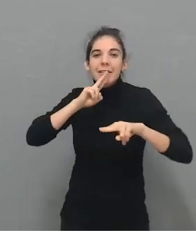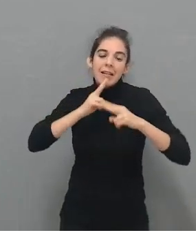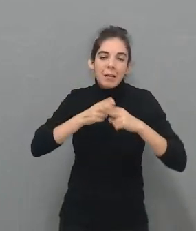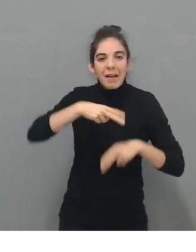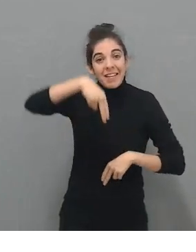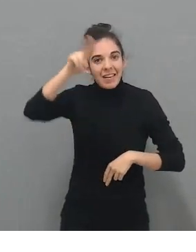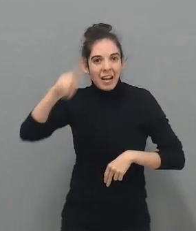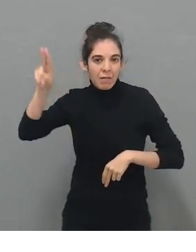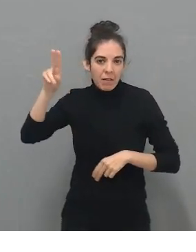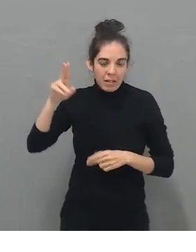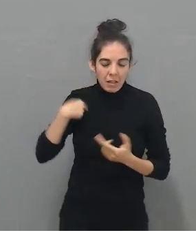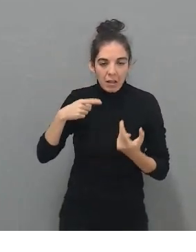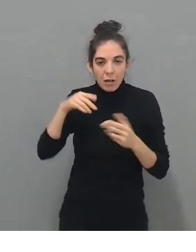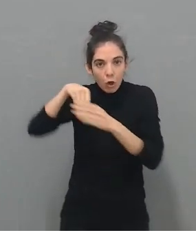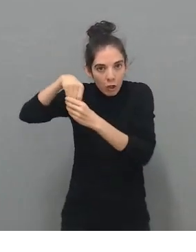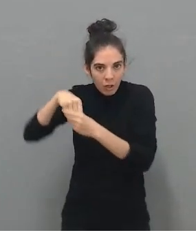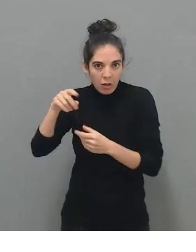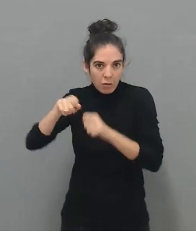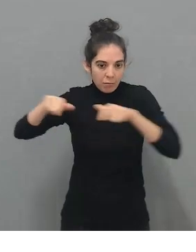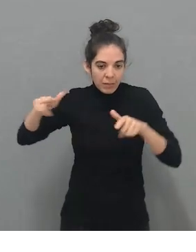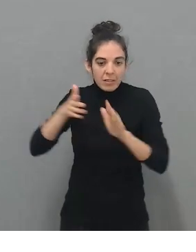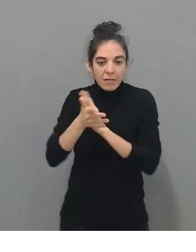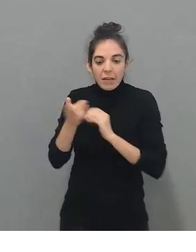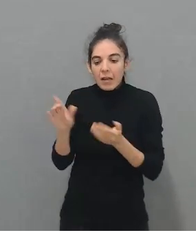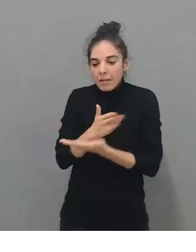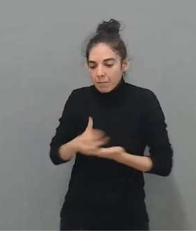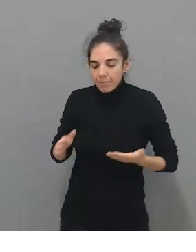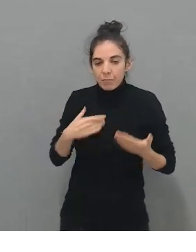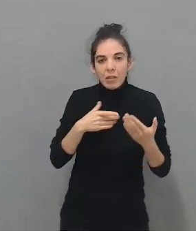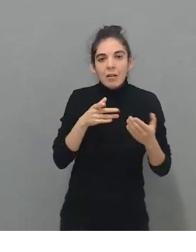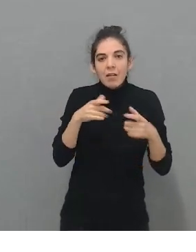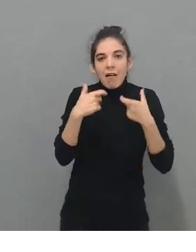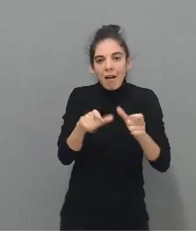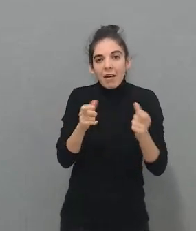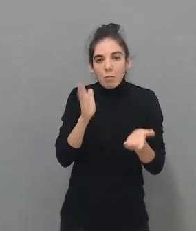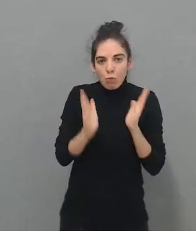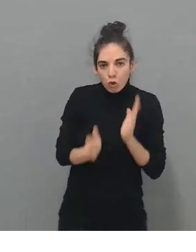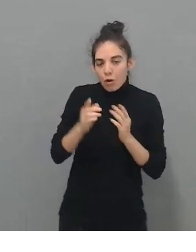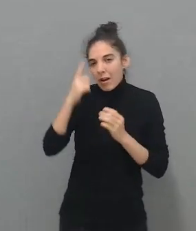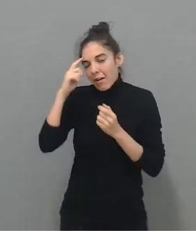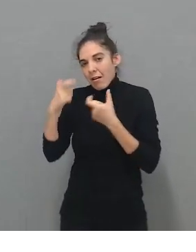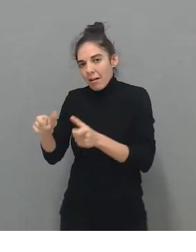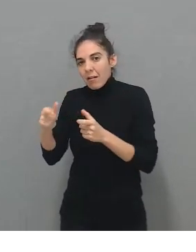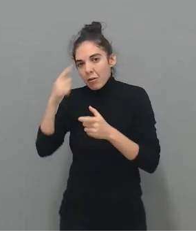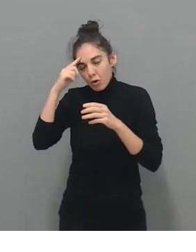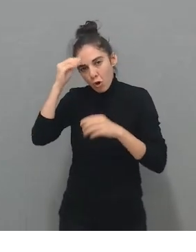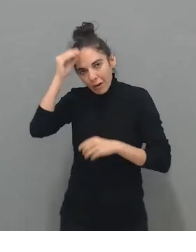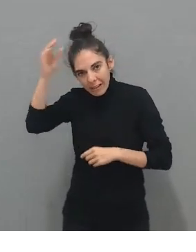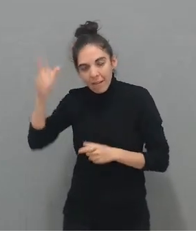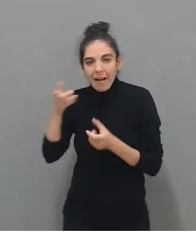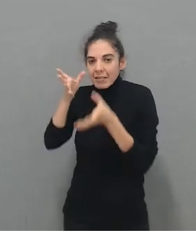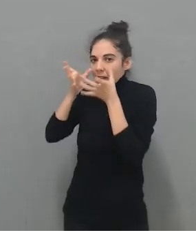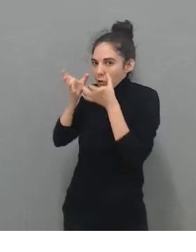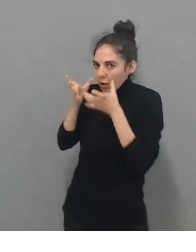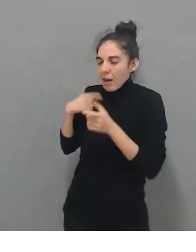estamos divididos en diferentes áreas. El área motora, el área cognitiva, el área sensorial y el área educativa. A nosotros nos da igual que un niño tenga